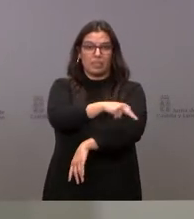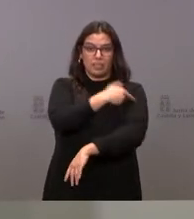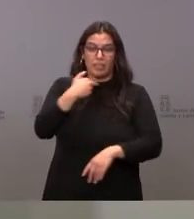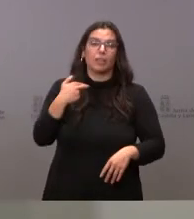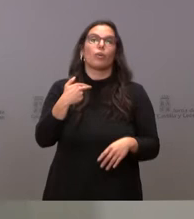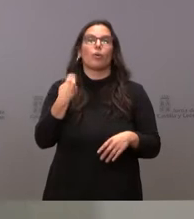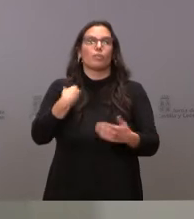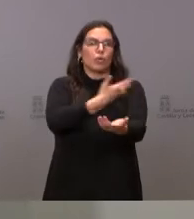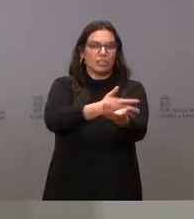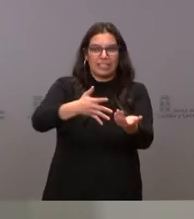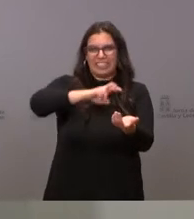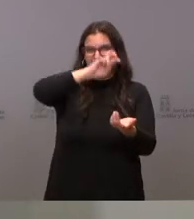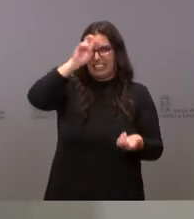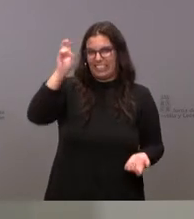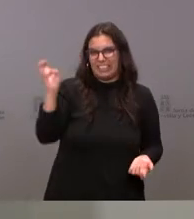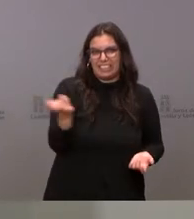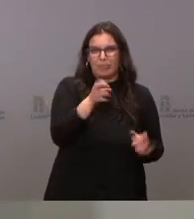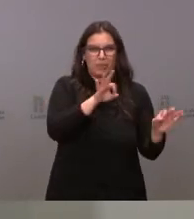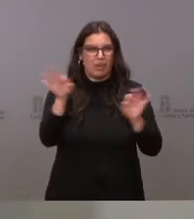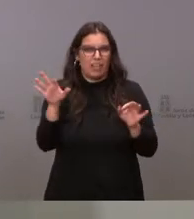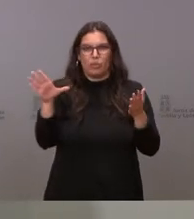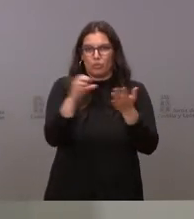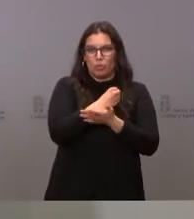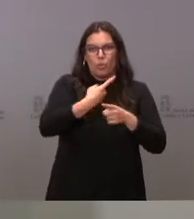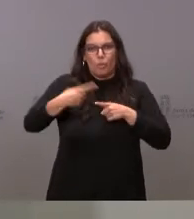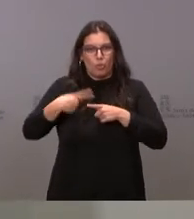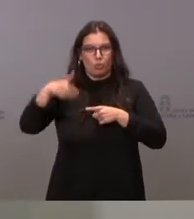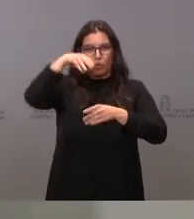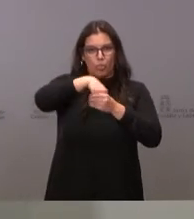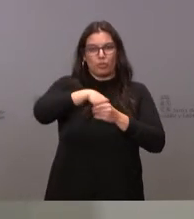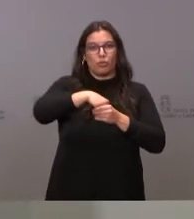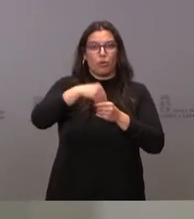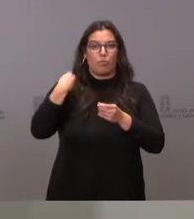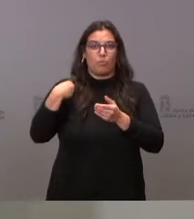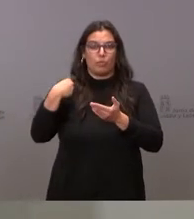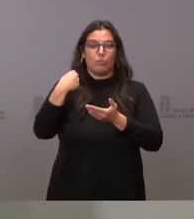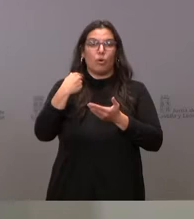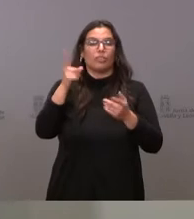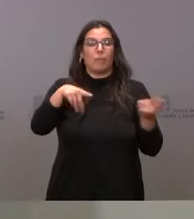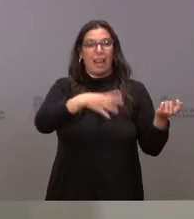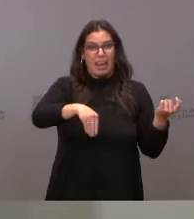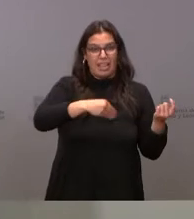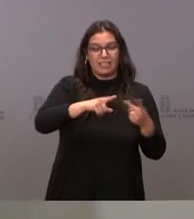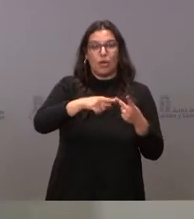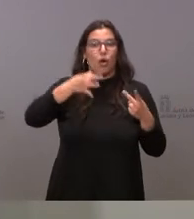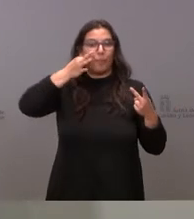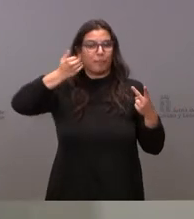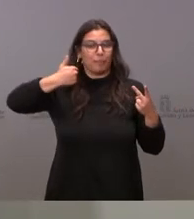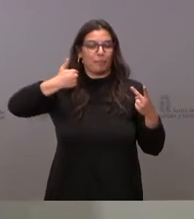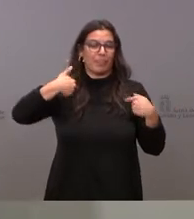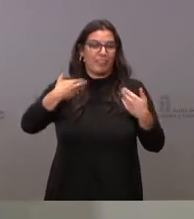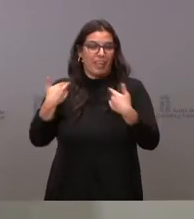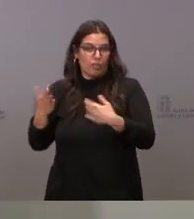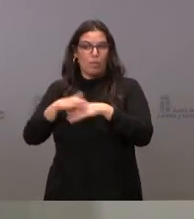hemodrivados, preparados biológicos y los productos de los bancos regionales de leche materna y tejidos para nuestros